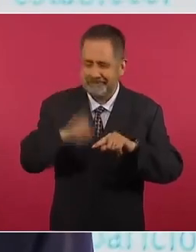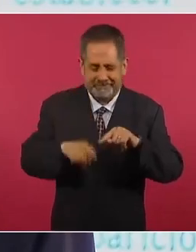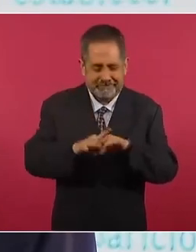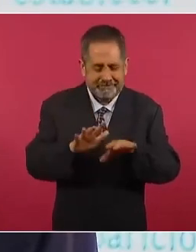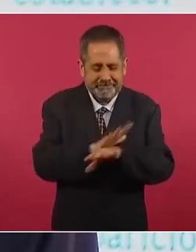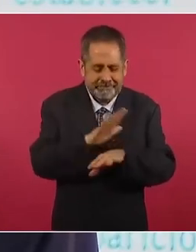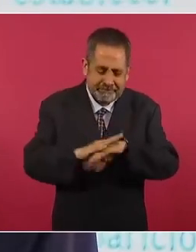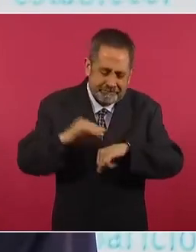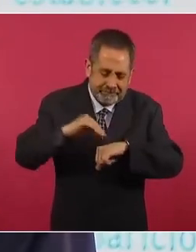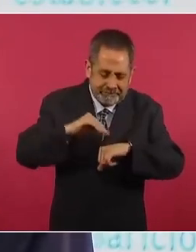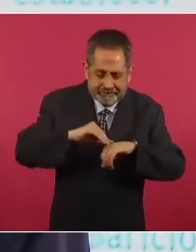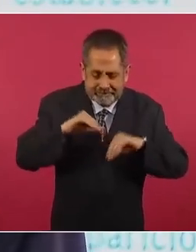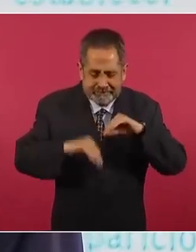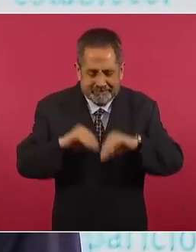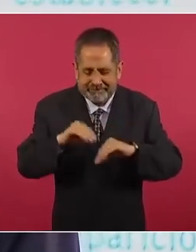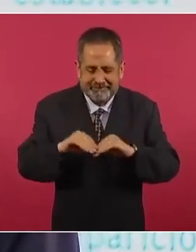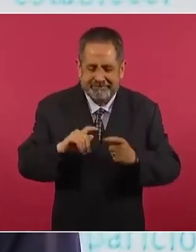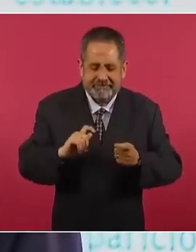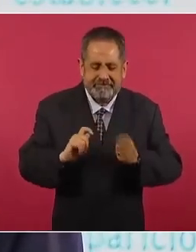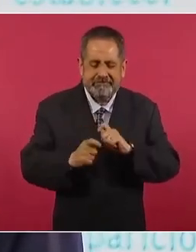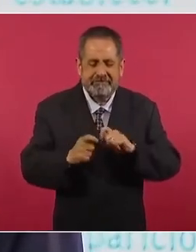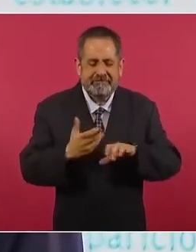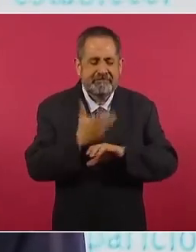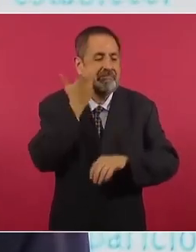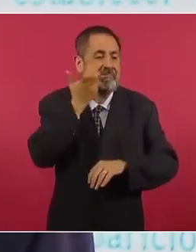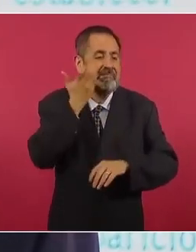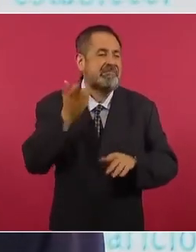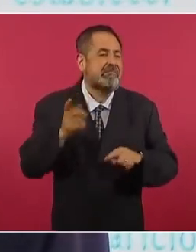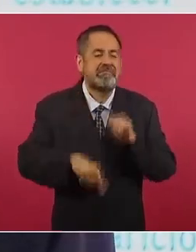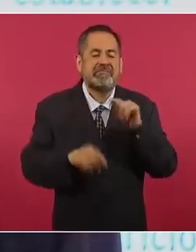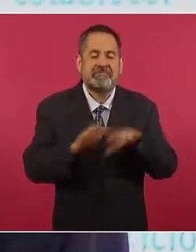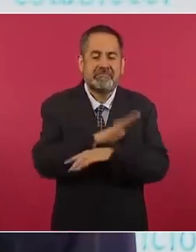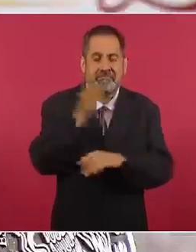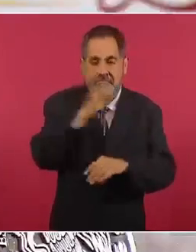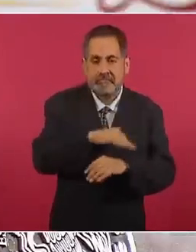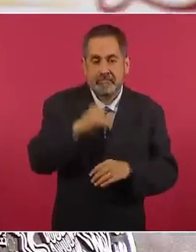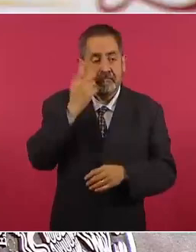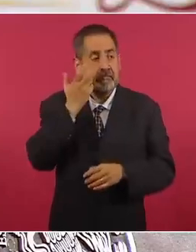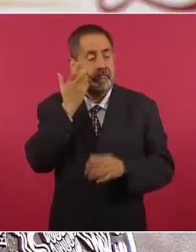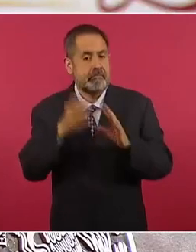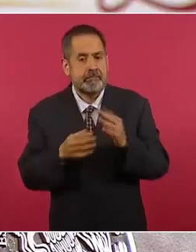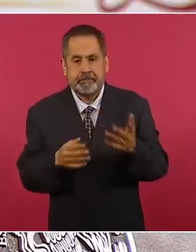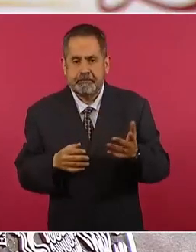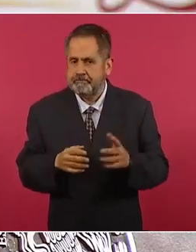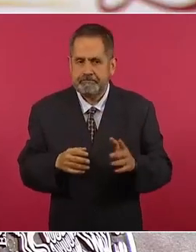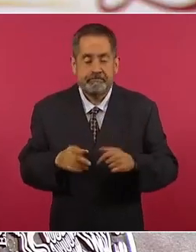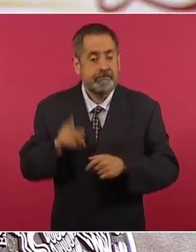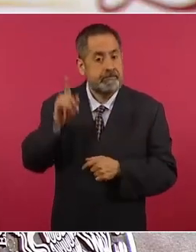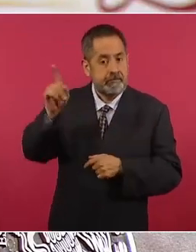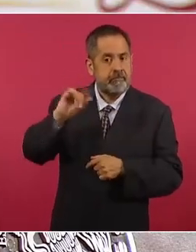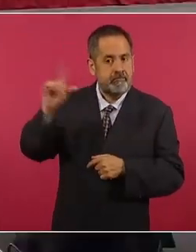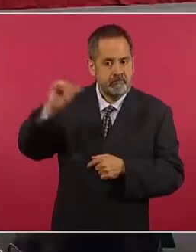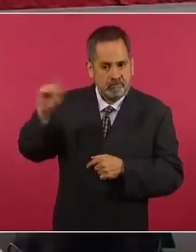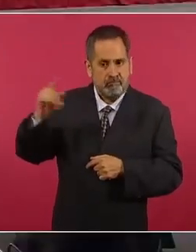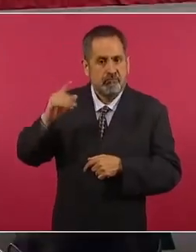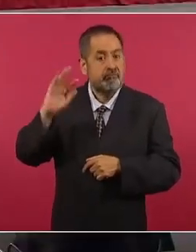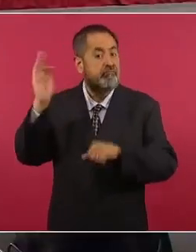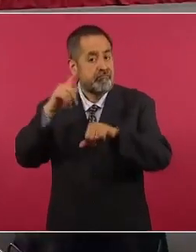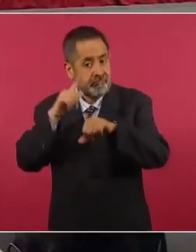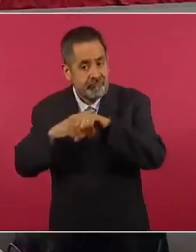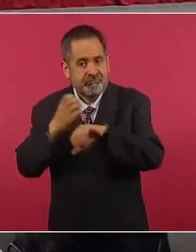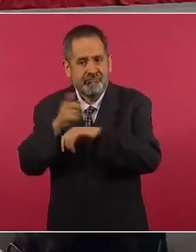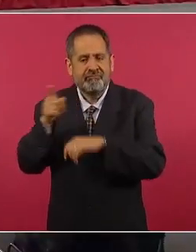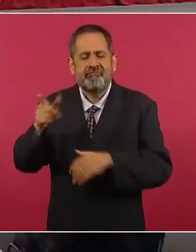conclusión ajena a la verdad de los hechos, que en todo momento las autoridades federales, estatales y municipales tuvieron conocimiento